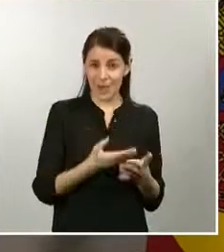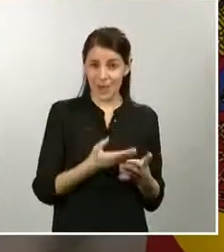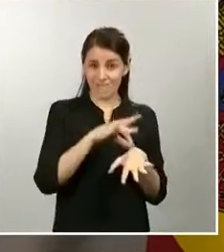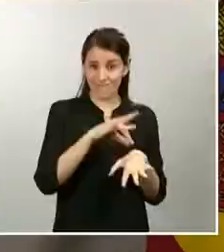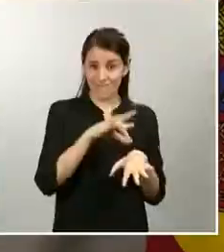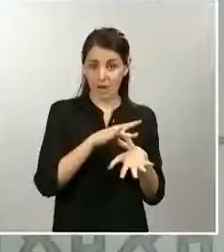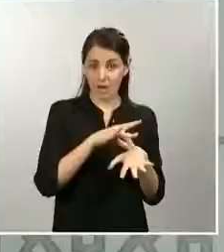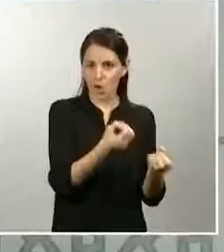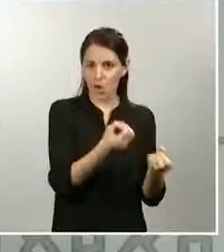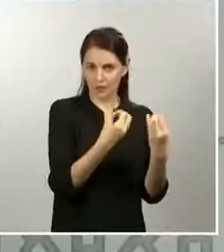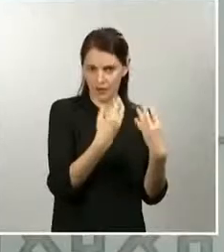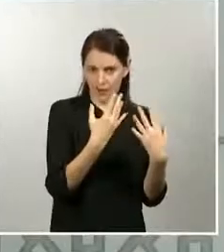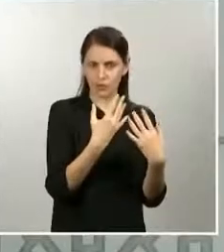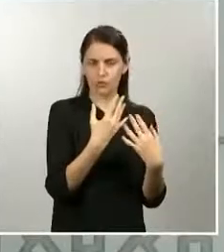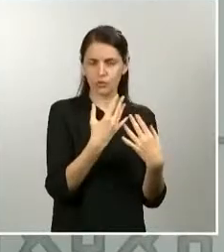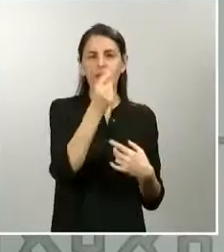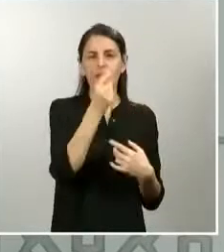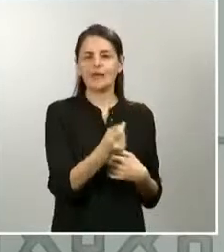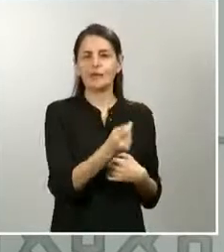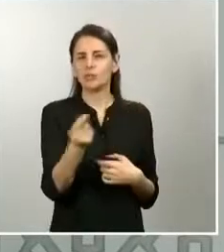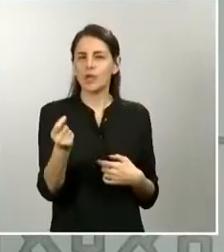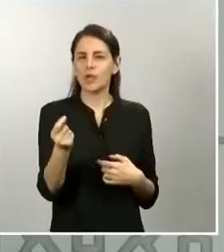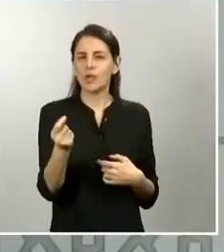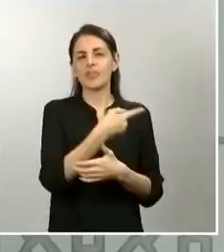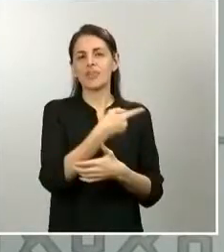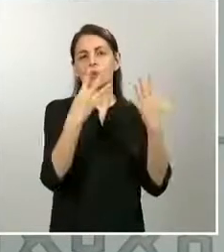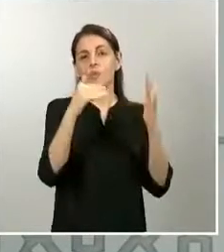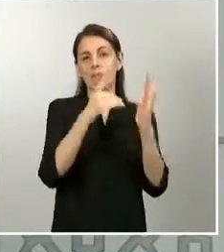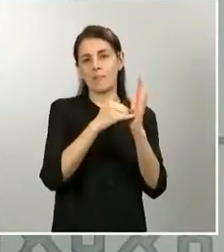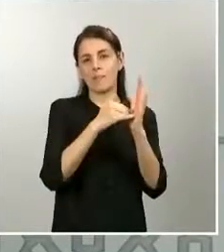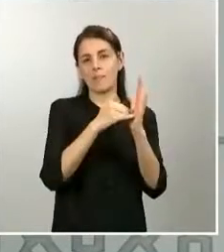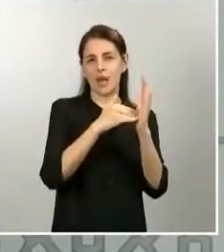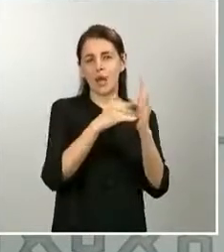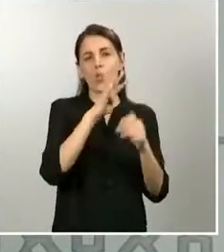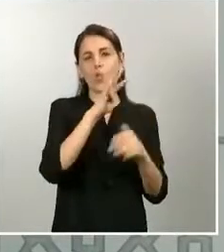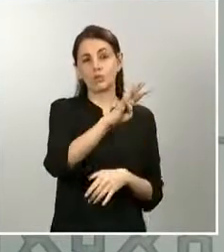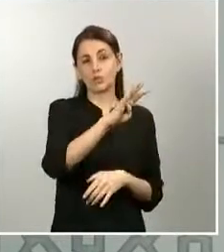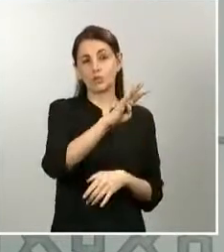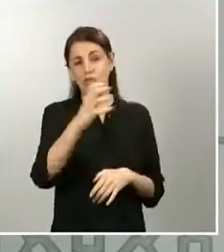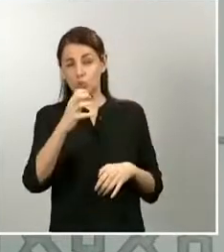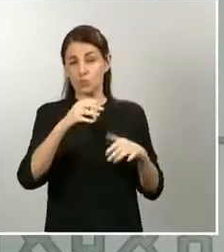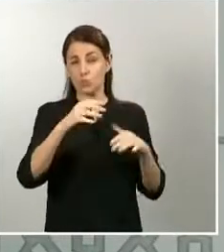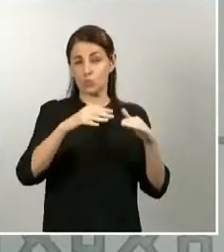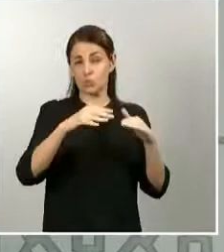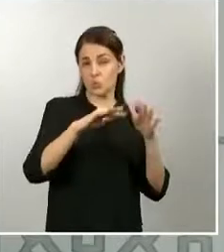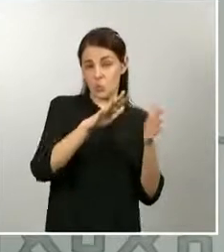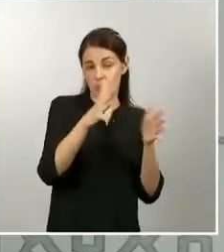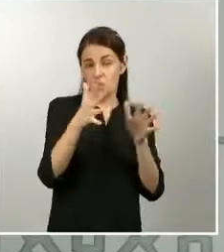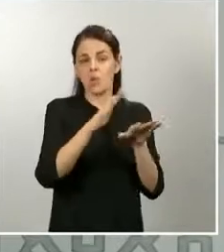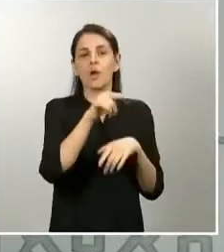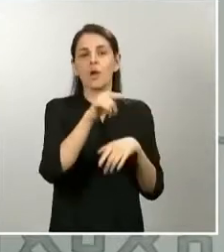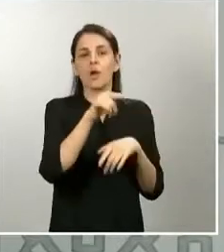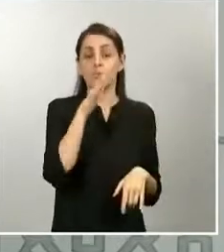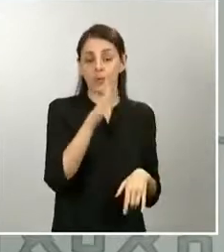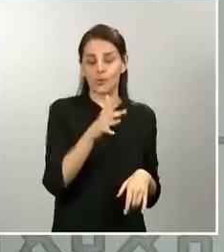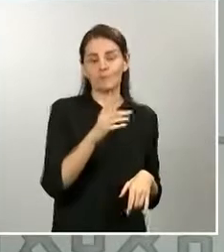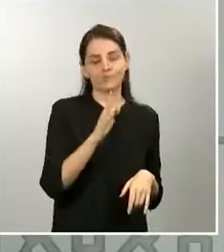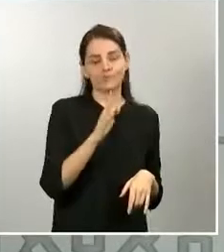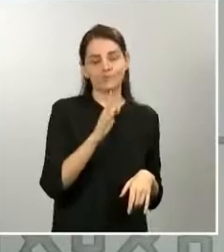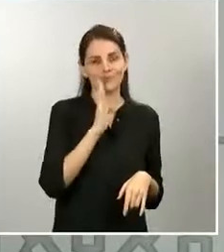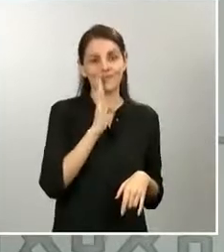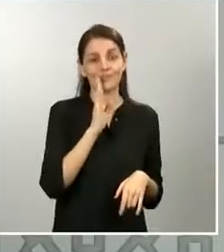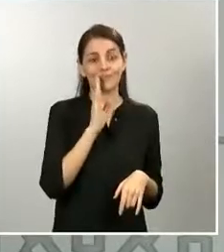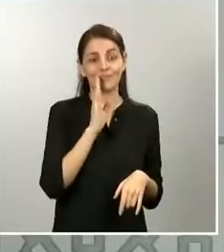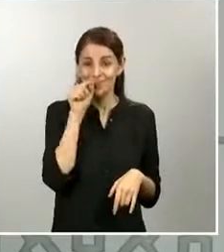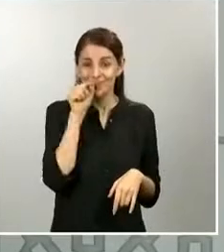son algo más de 19.000, 19.400, porque, como decía, es uno de los puntos sobre los que se